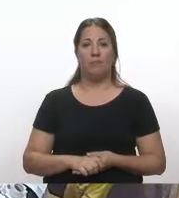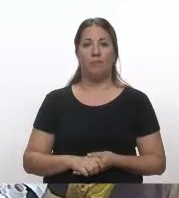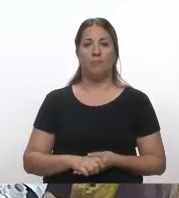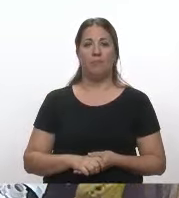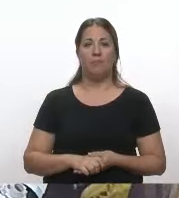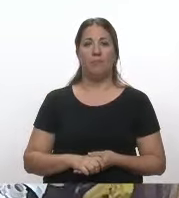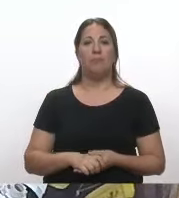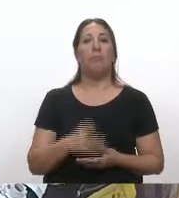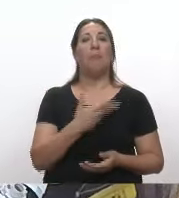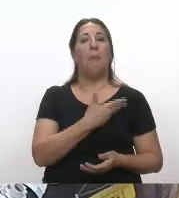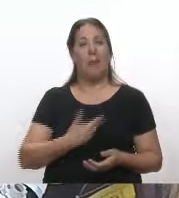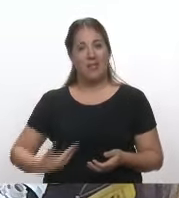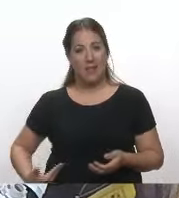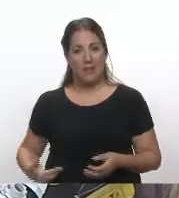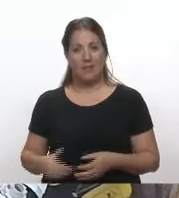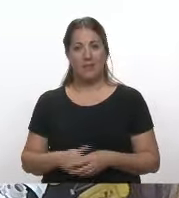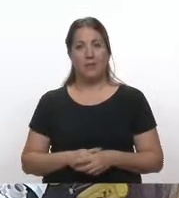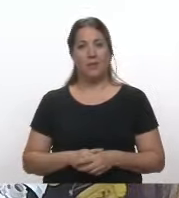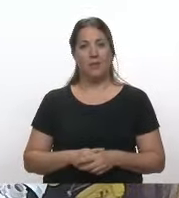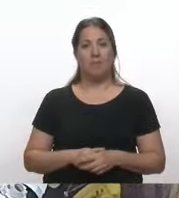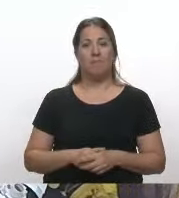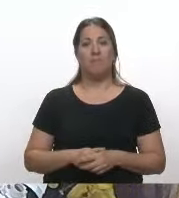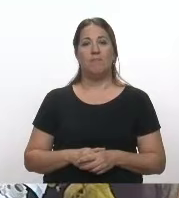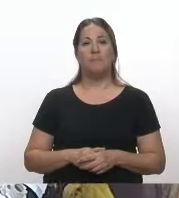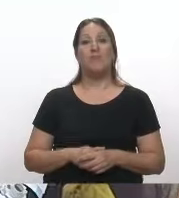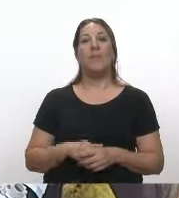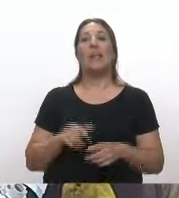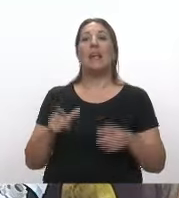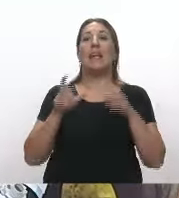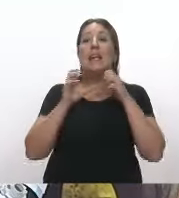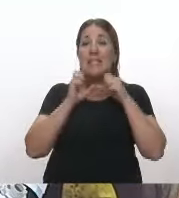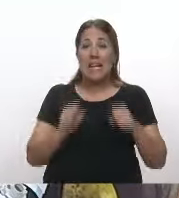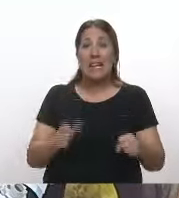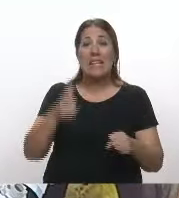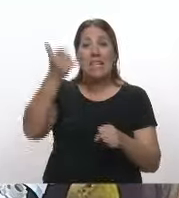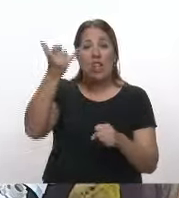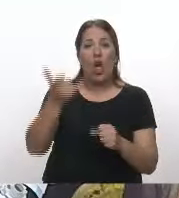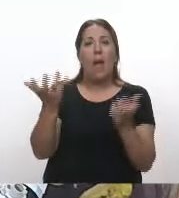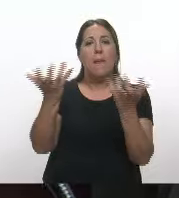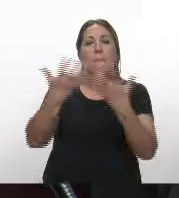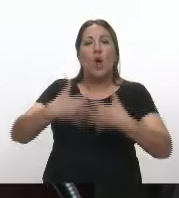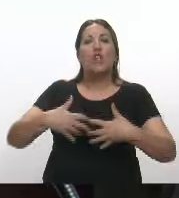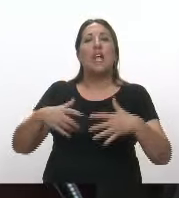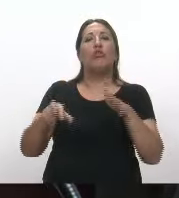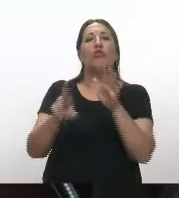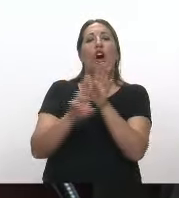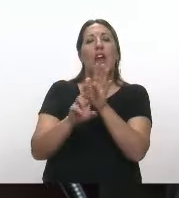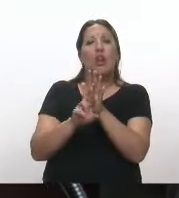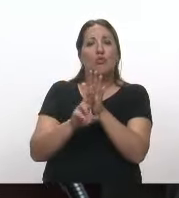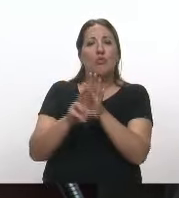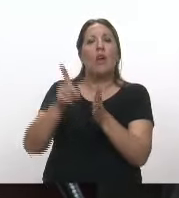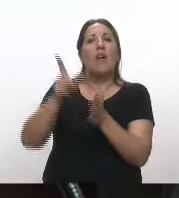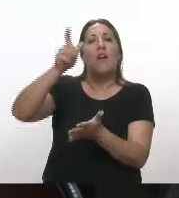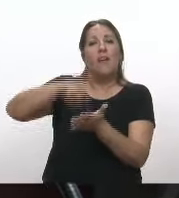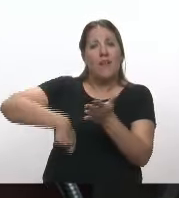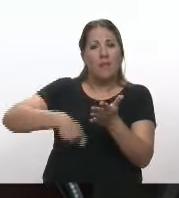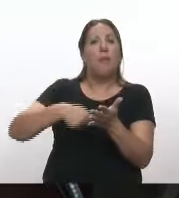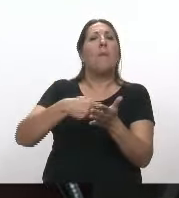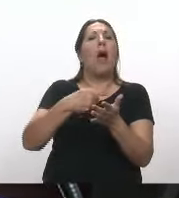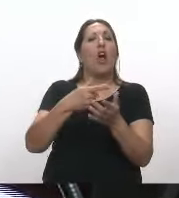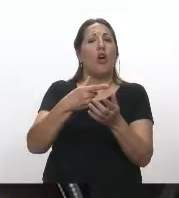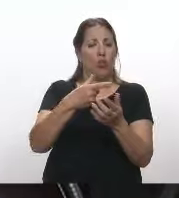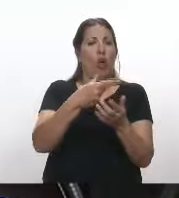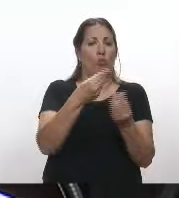Presidenta, obra en secretaría un proyecto de resolución firmado por varios senadores